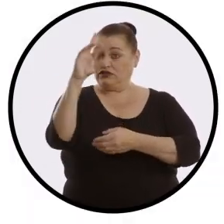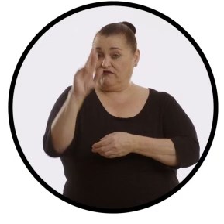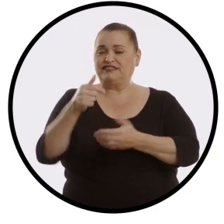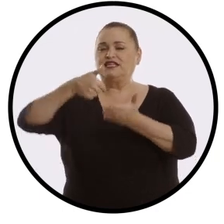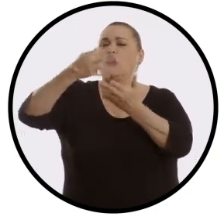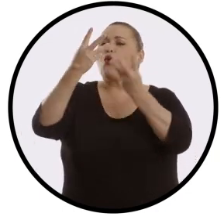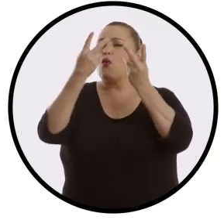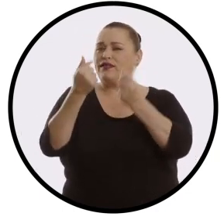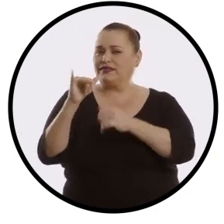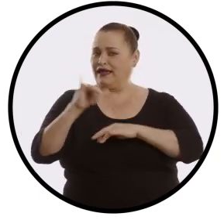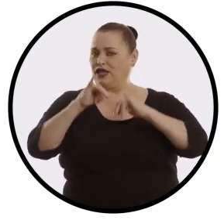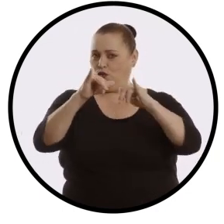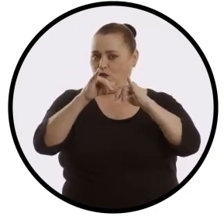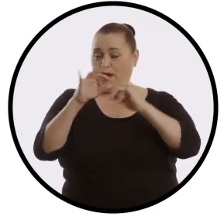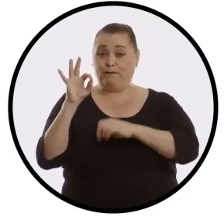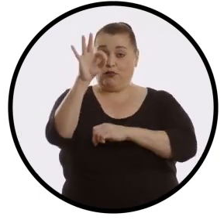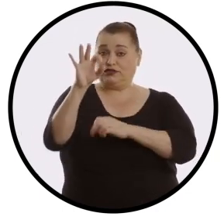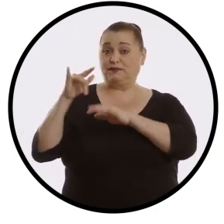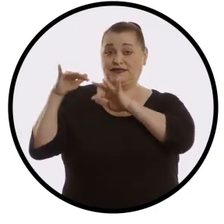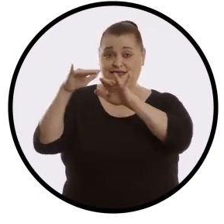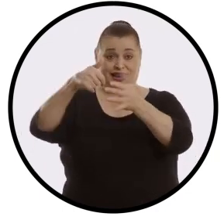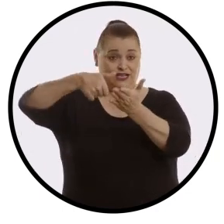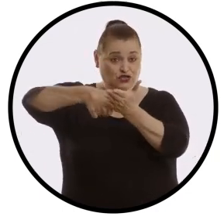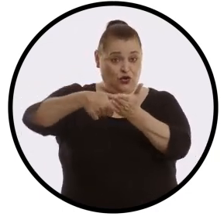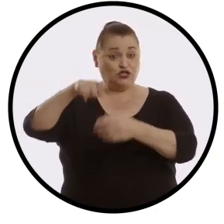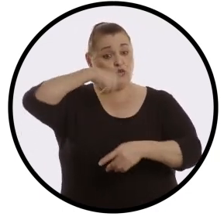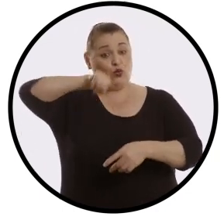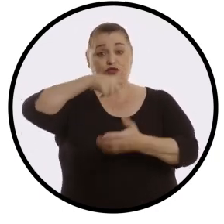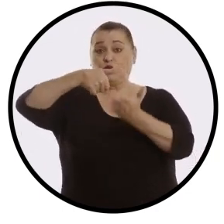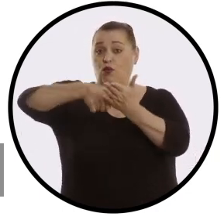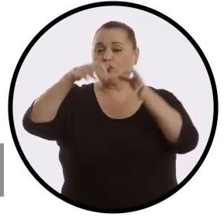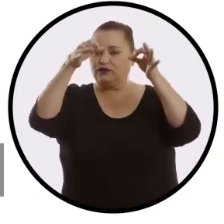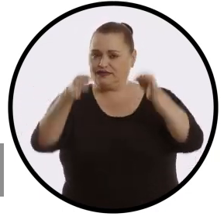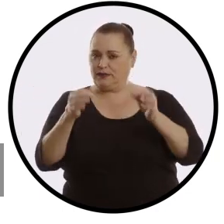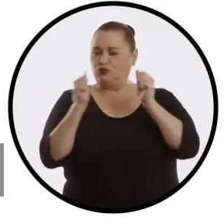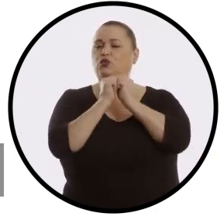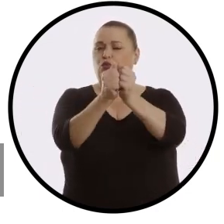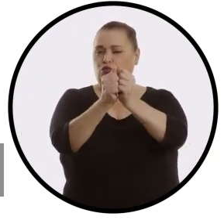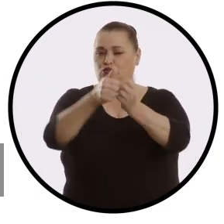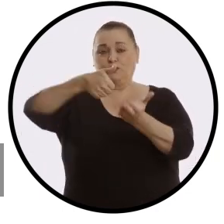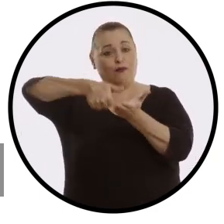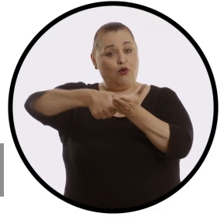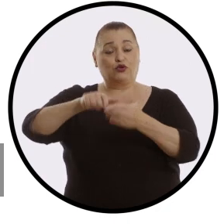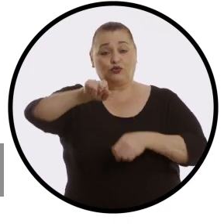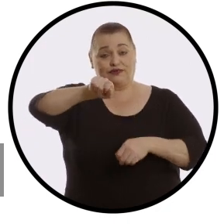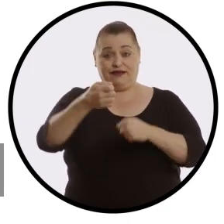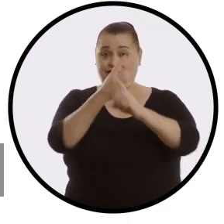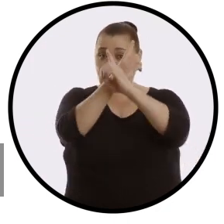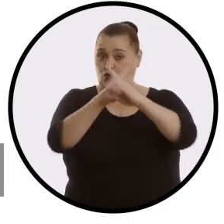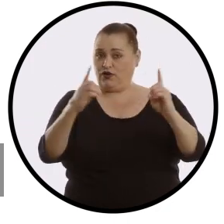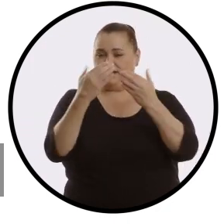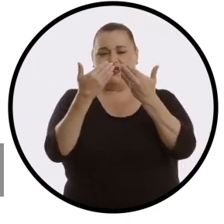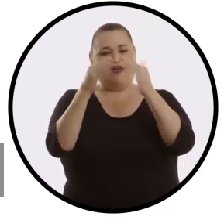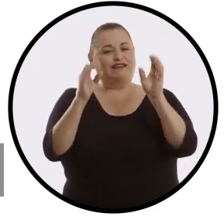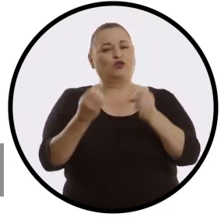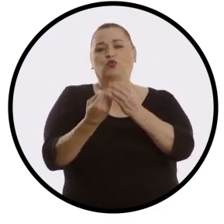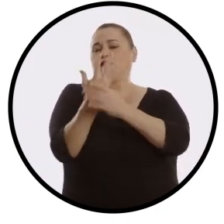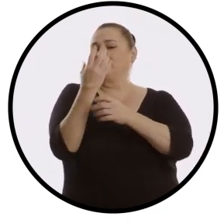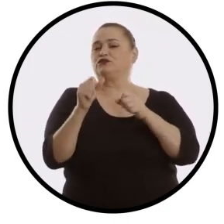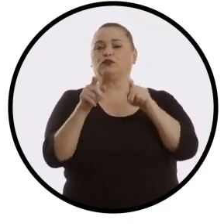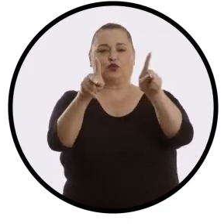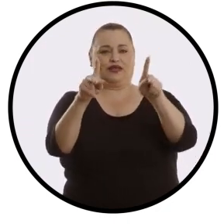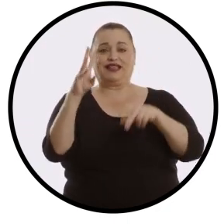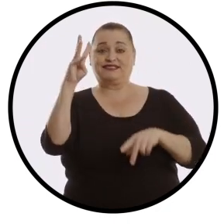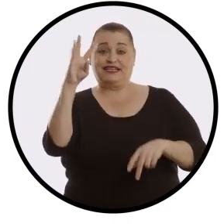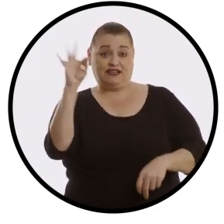En las próximas elecciones con nuestro voto, decidiremos juntos. El voto es la llave democrática para abrir nuevas oportunidades.